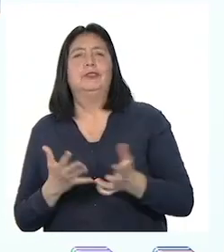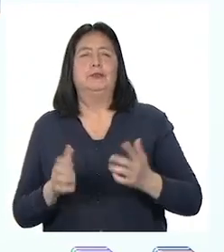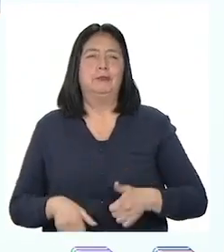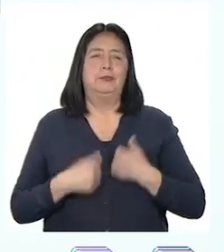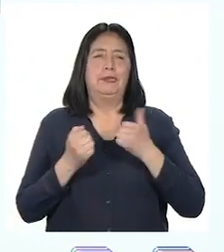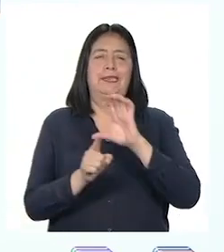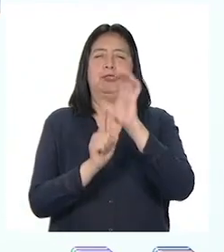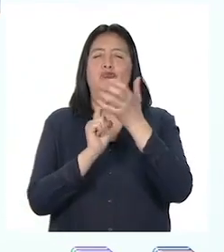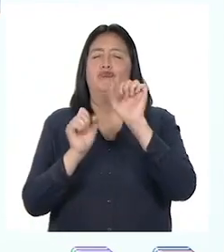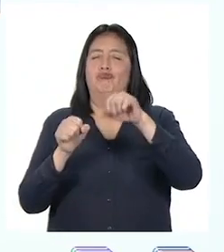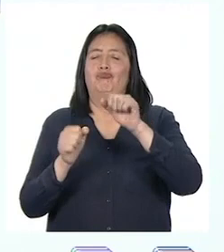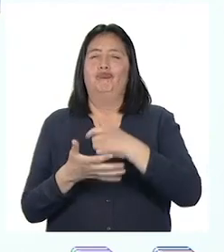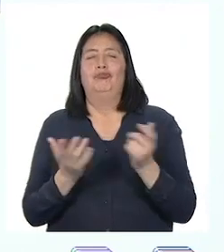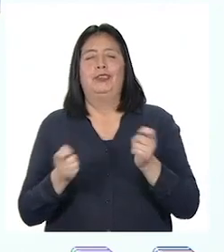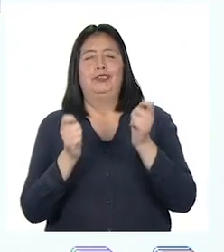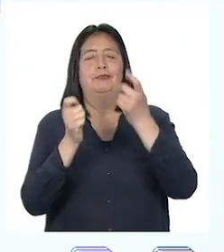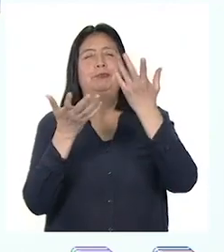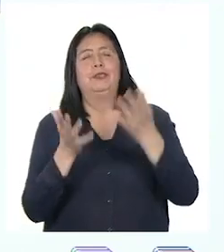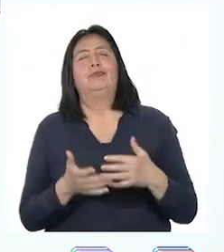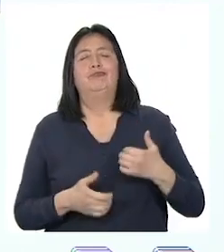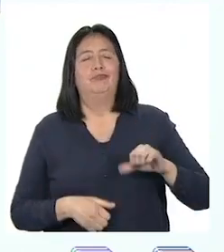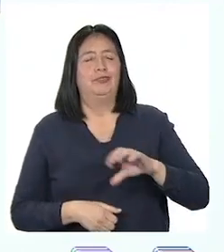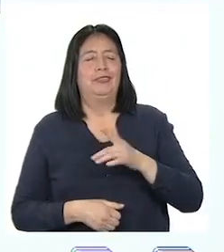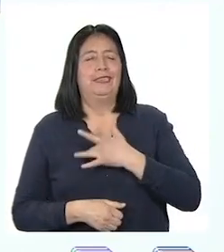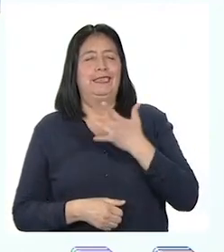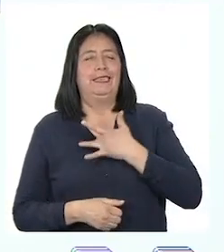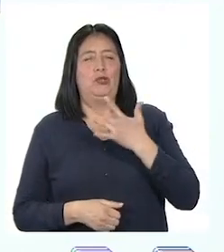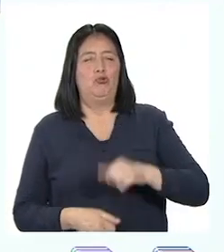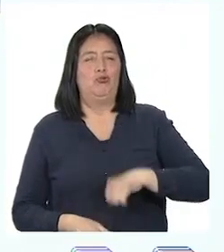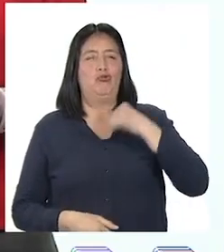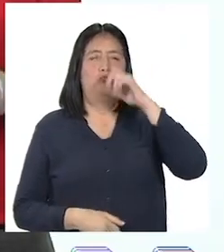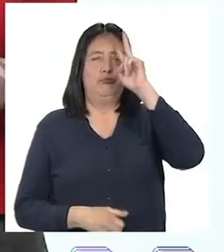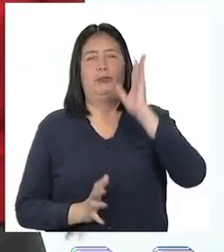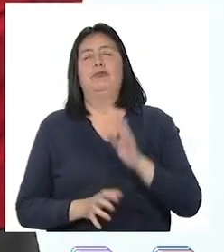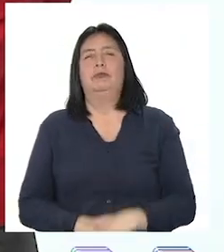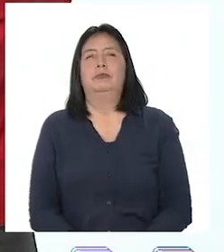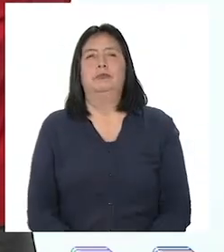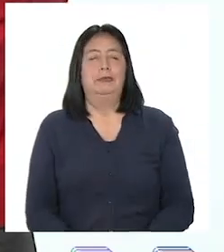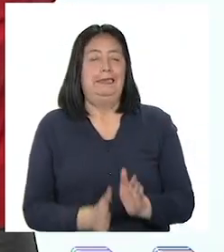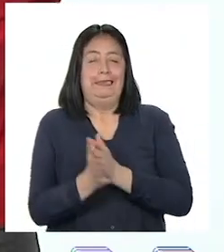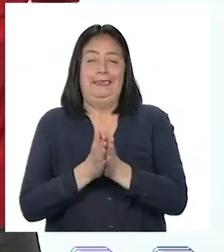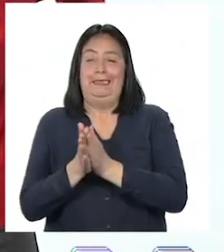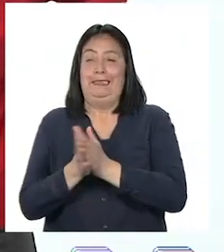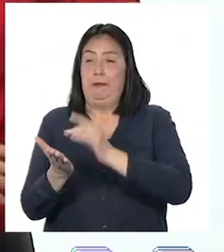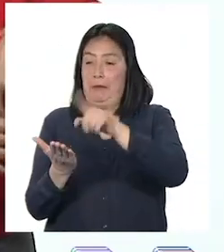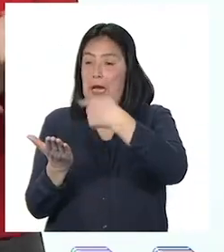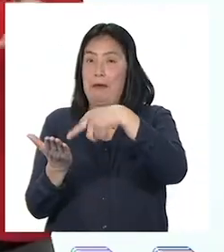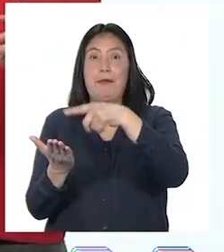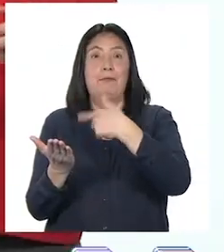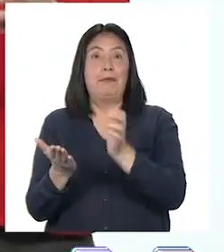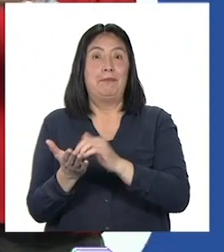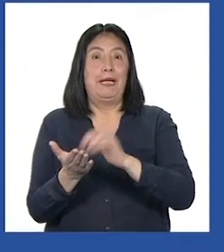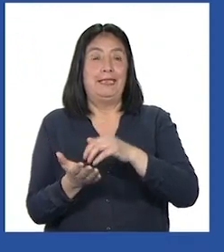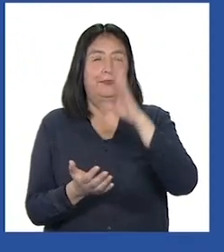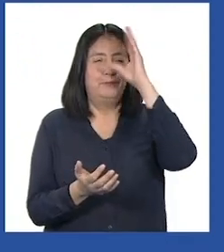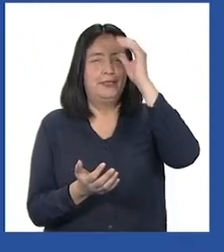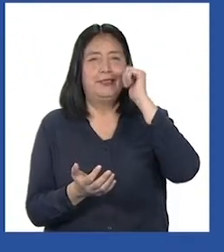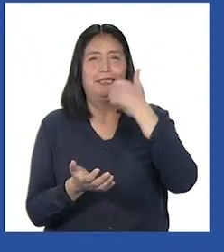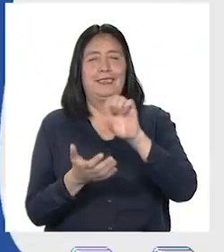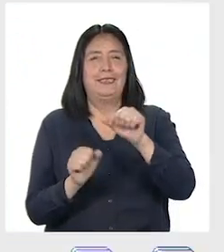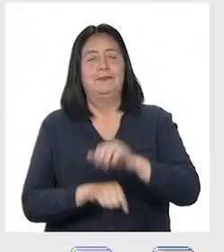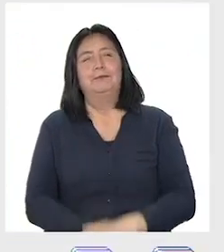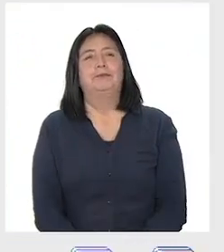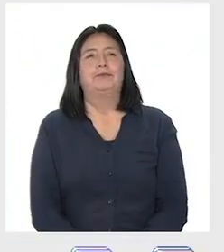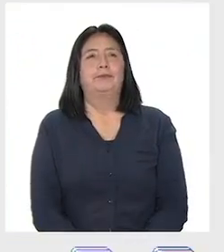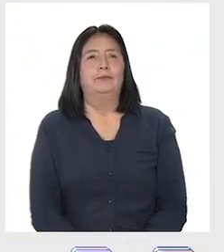nuestra cultura y a sentirnos más orgullosos de nuestra peruanidad. ¡Uy! Siguen llegando más mensajes de los chicos y las chicas.